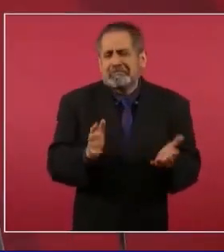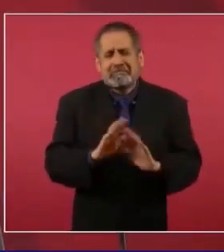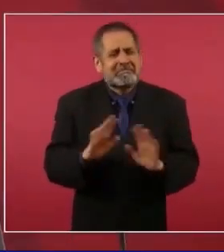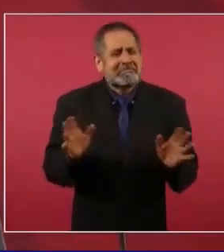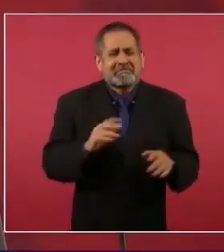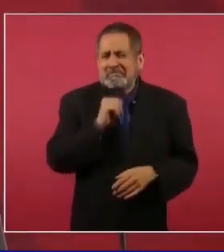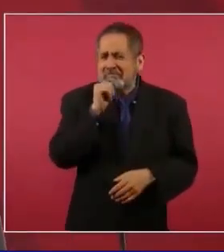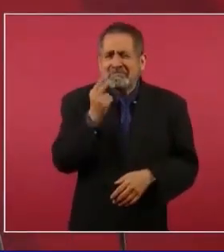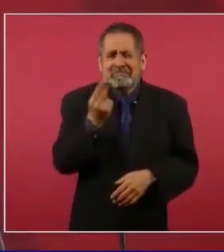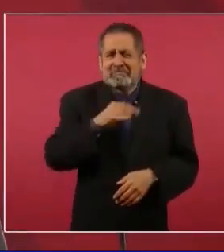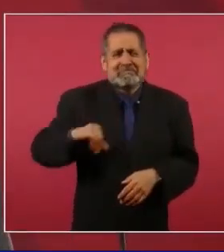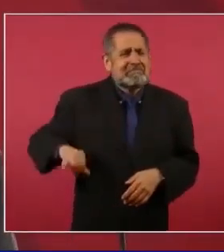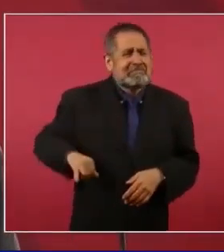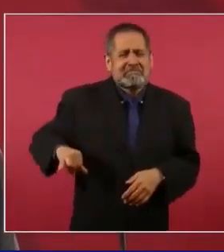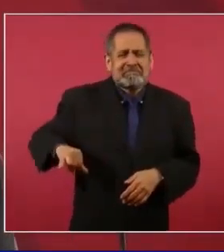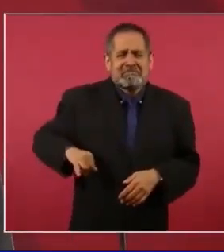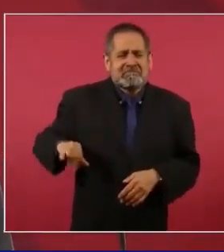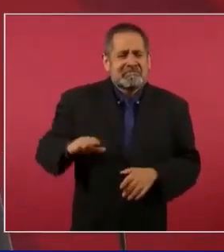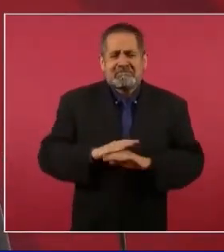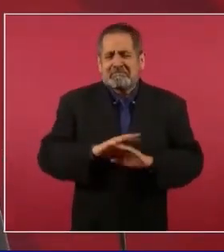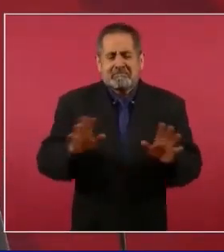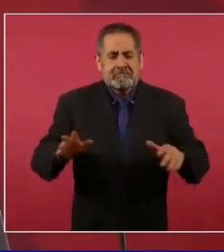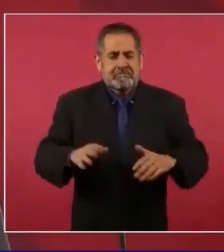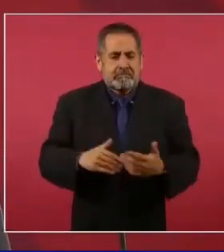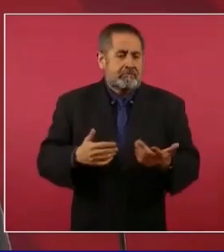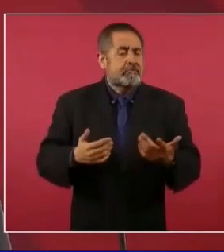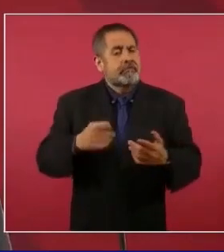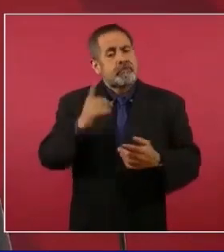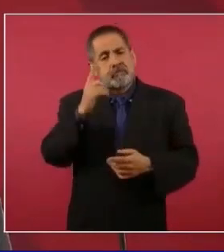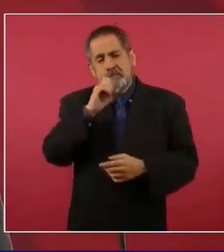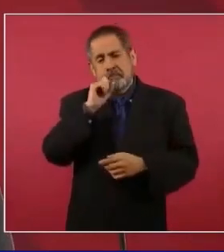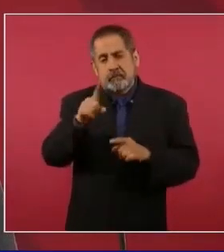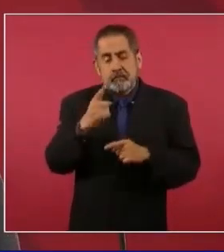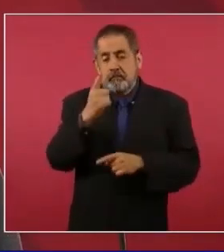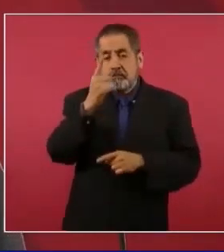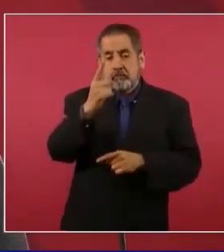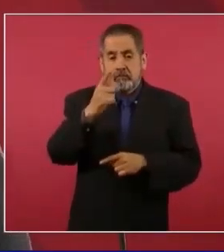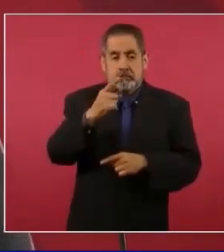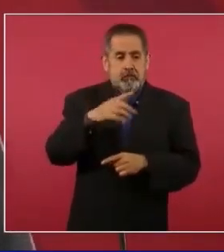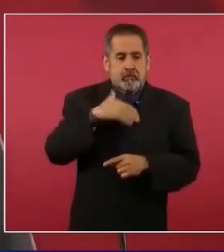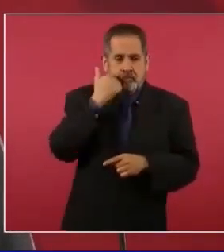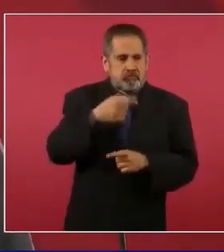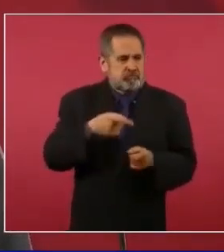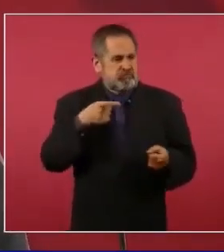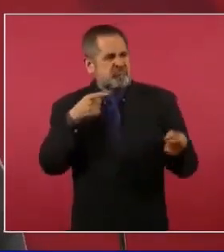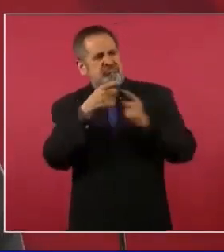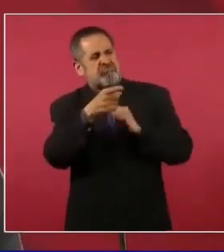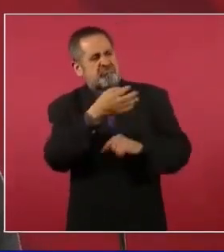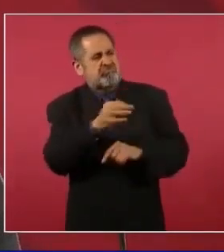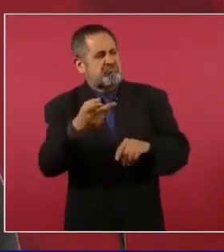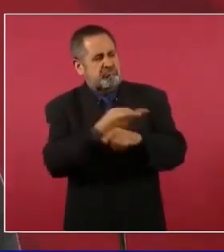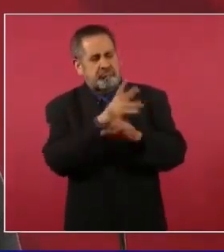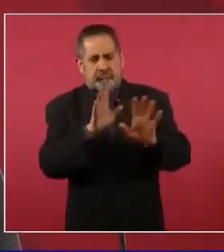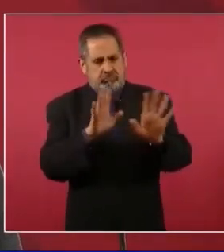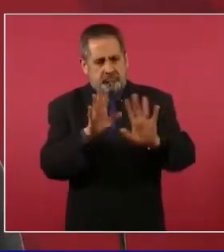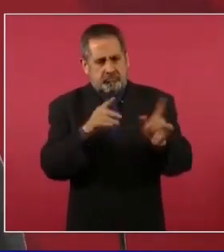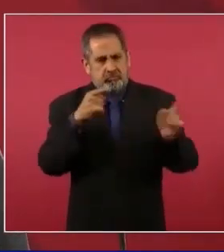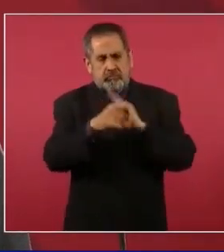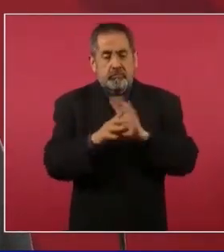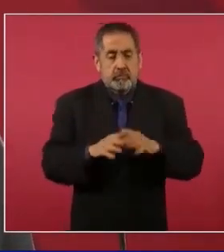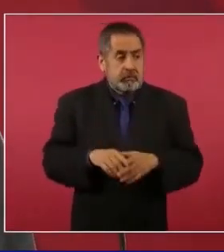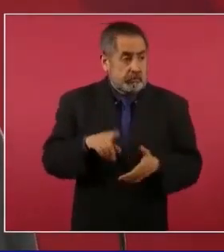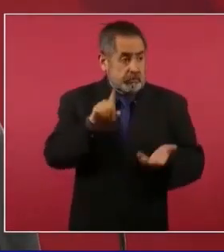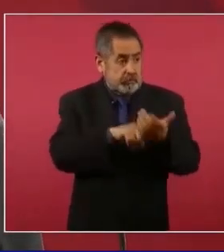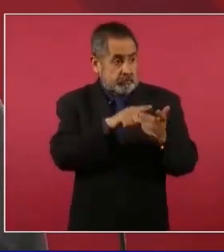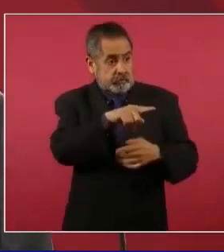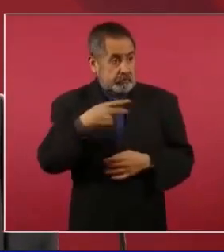siempre digo, porque no me gusta ofender a nadie, que no todo